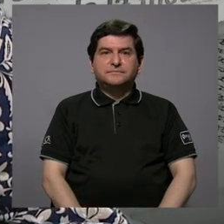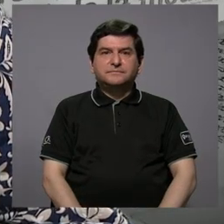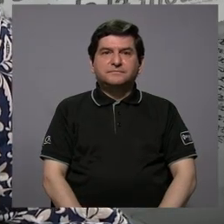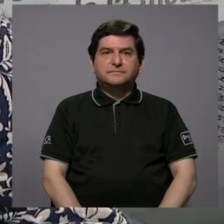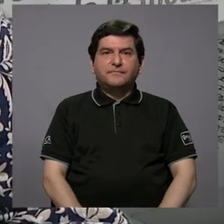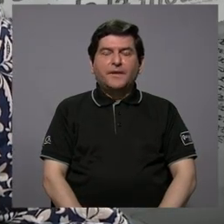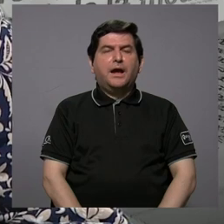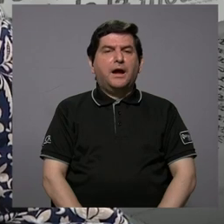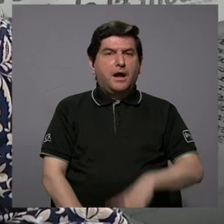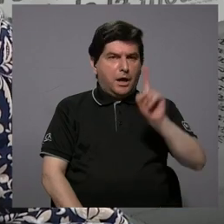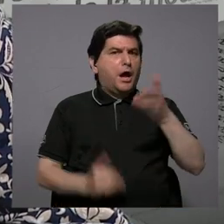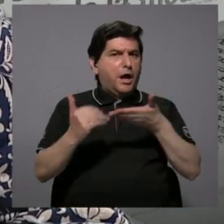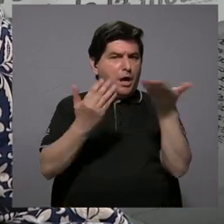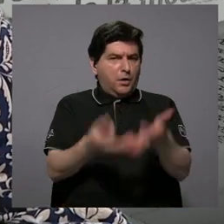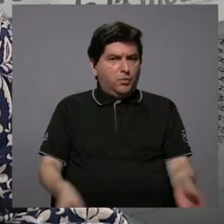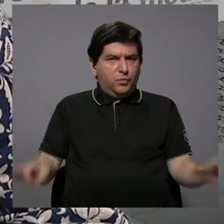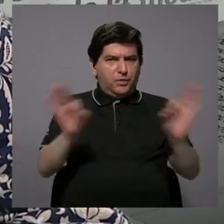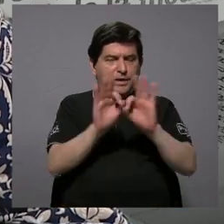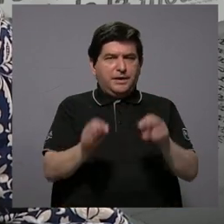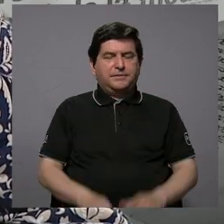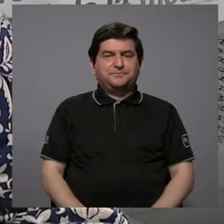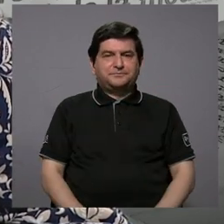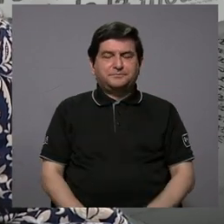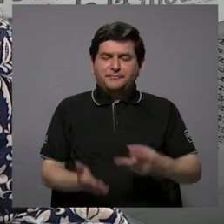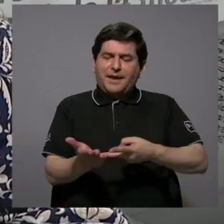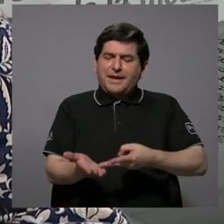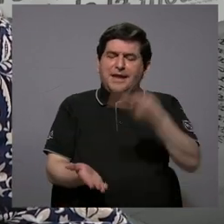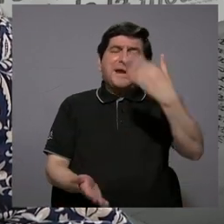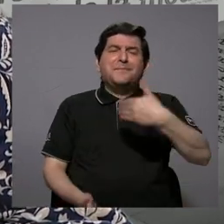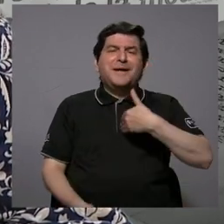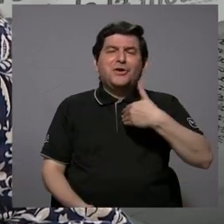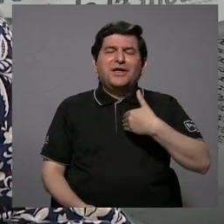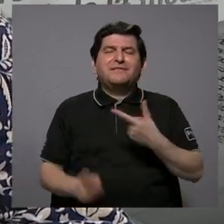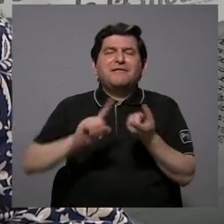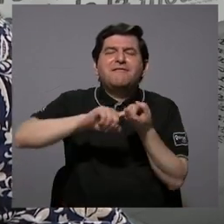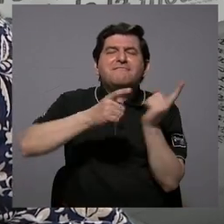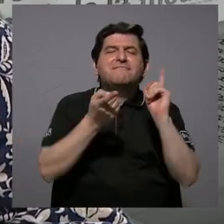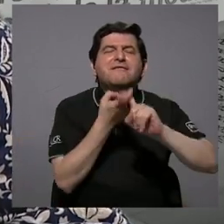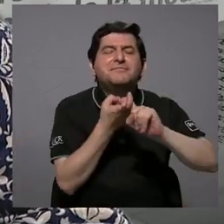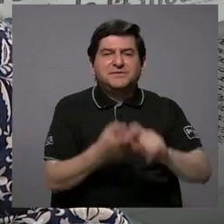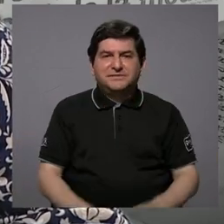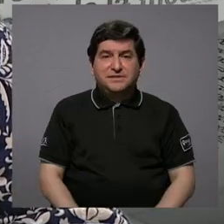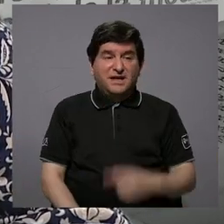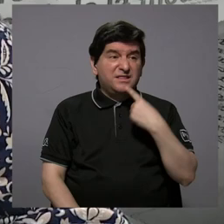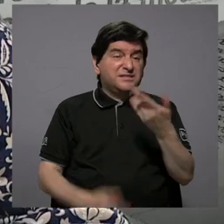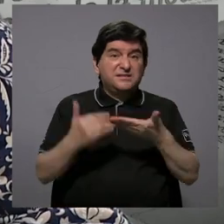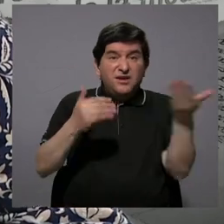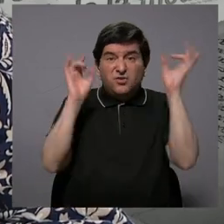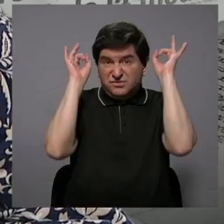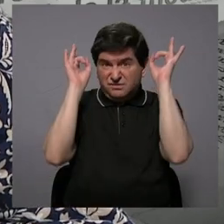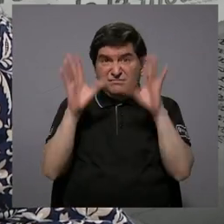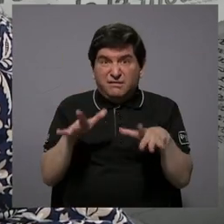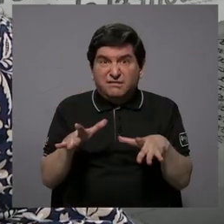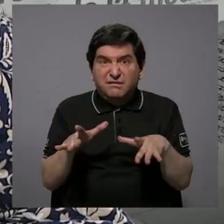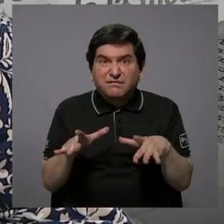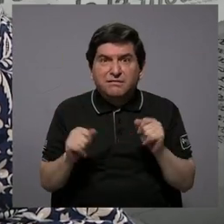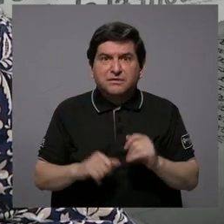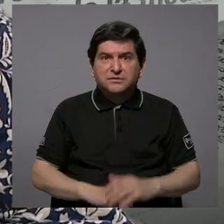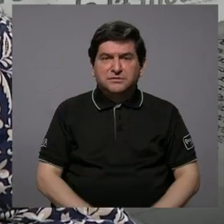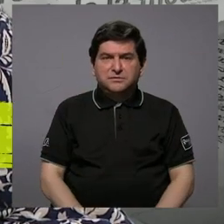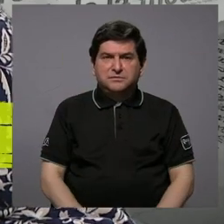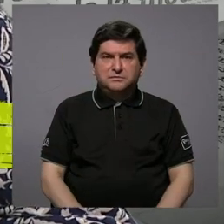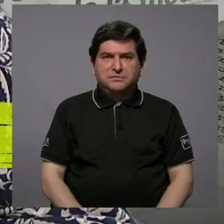Algo muy importante, el valor de la amistad. O sea, le puedo decir cosas trágicas, como